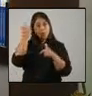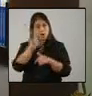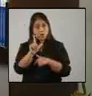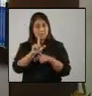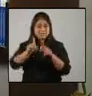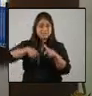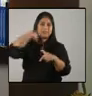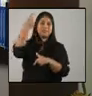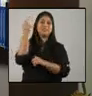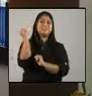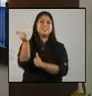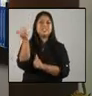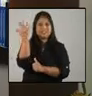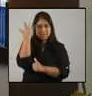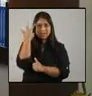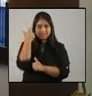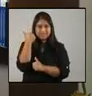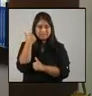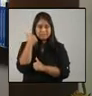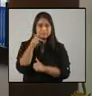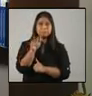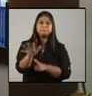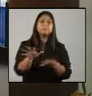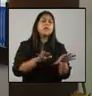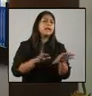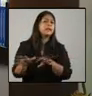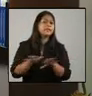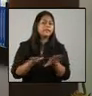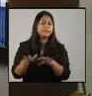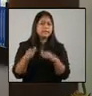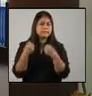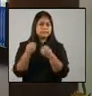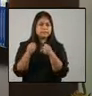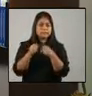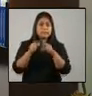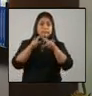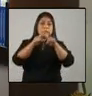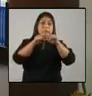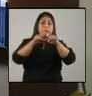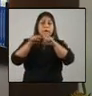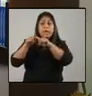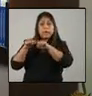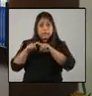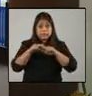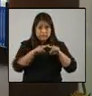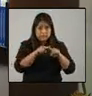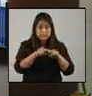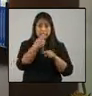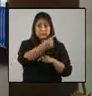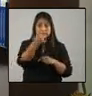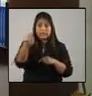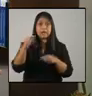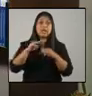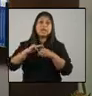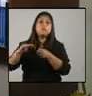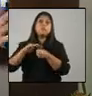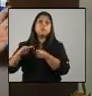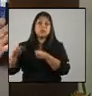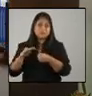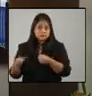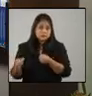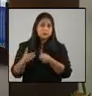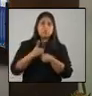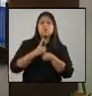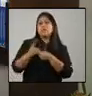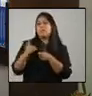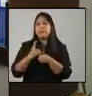Las actividades que serán permitidas según el estado de los casos activos por municipio, por departamento, por región o